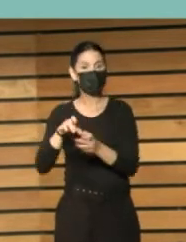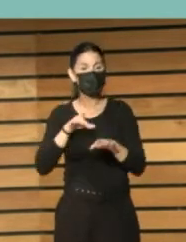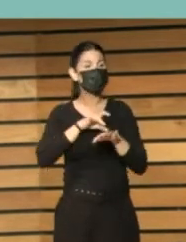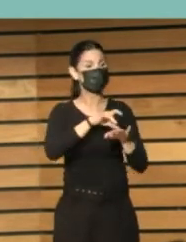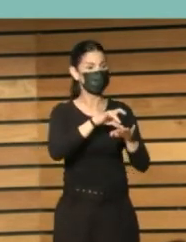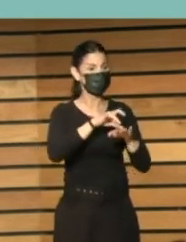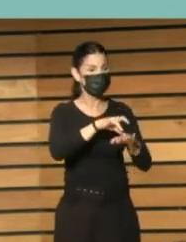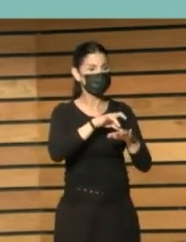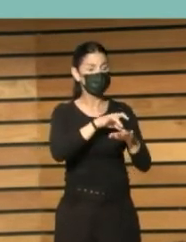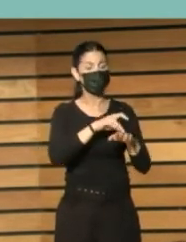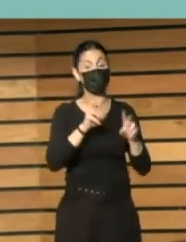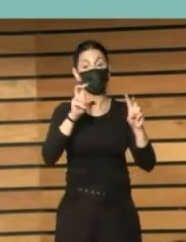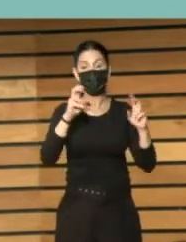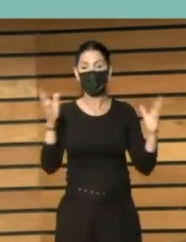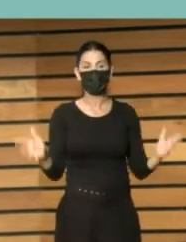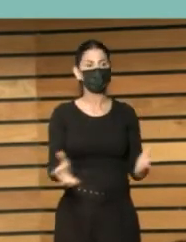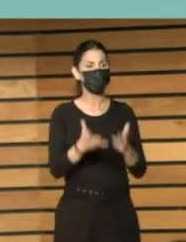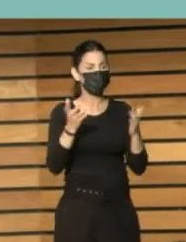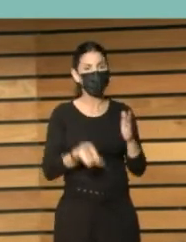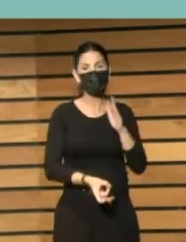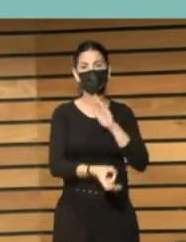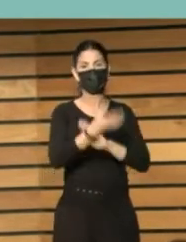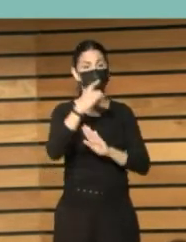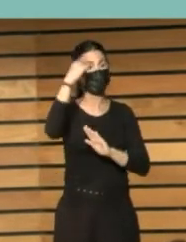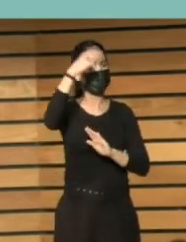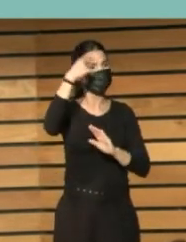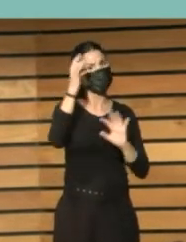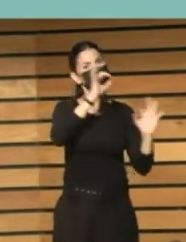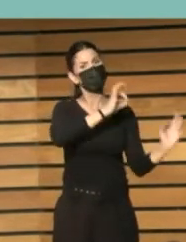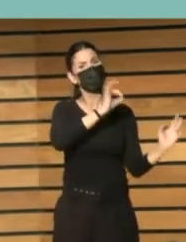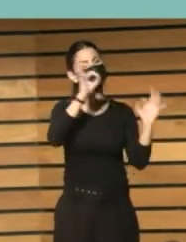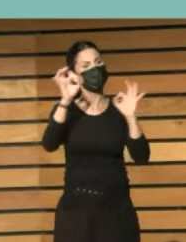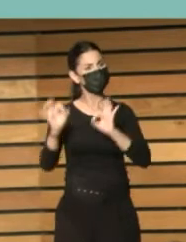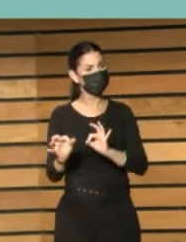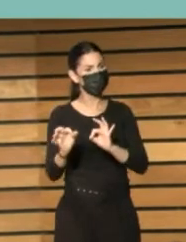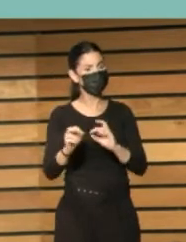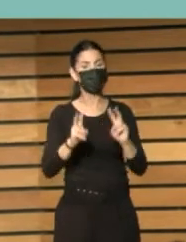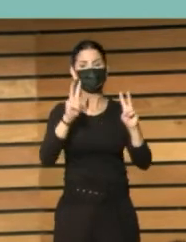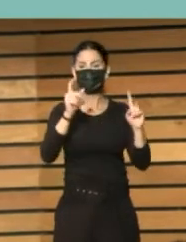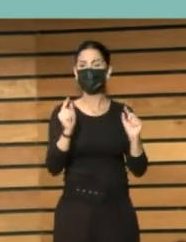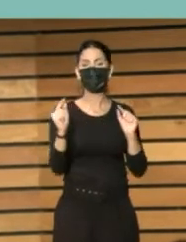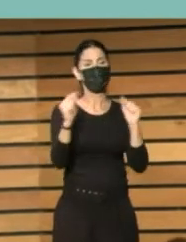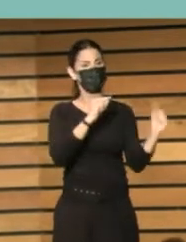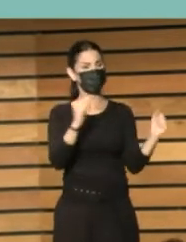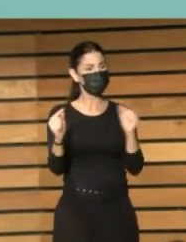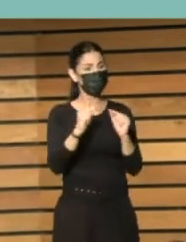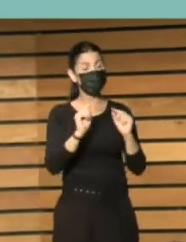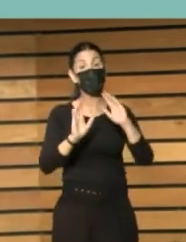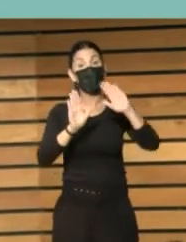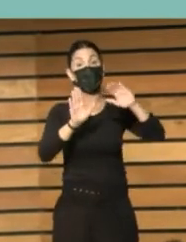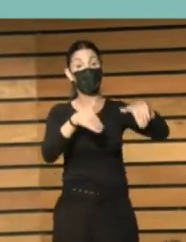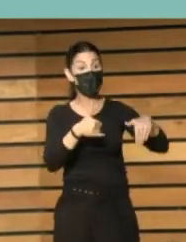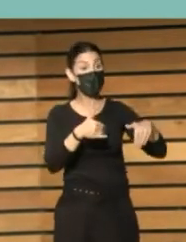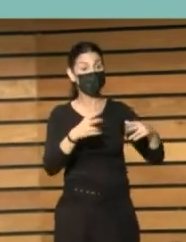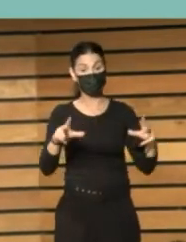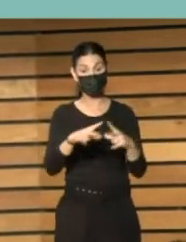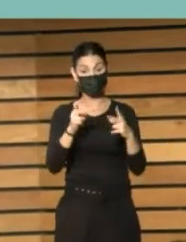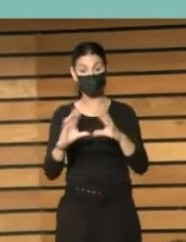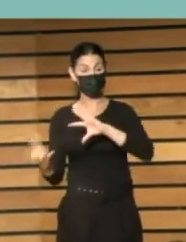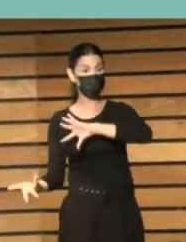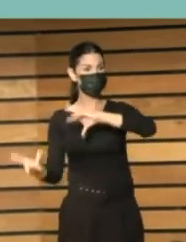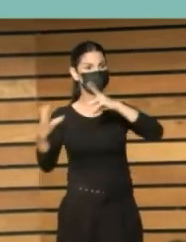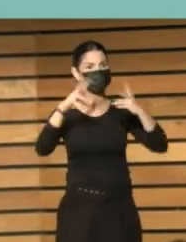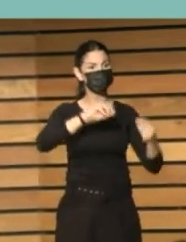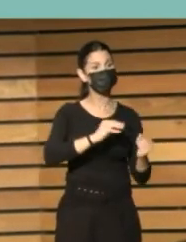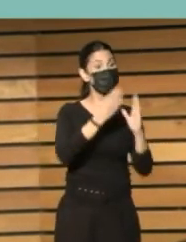favorecer la innovación y la creación de una cultura organizativa. Con el diálogo se llega a la transformación social. Las